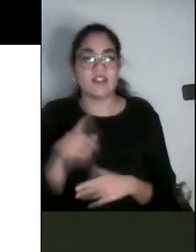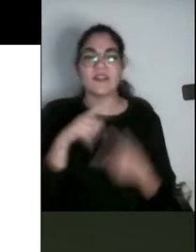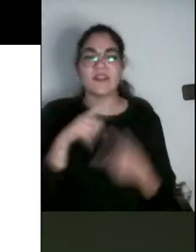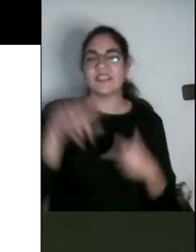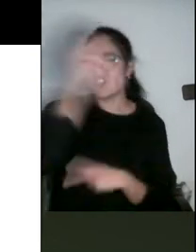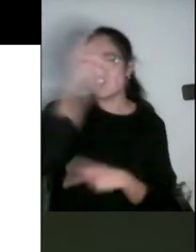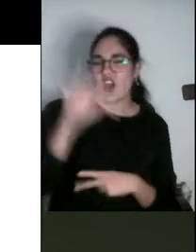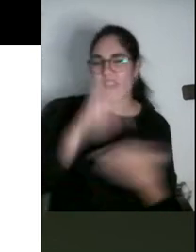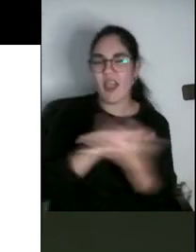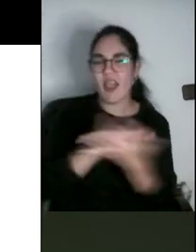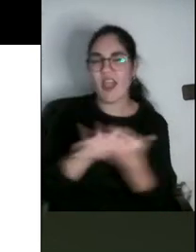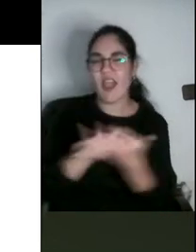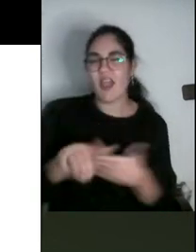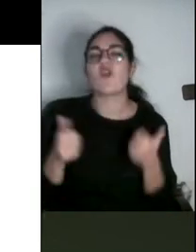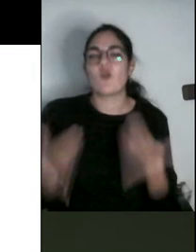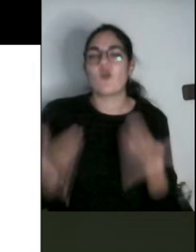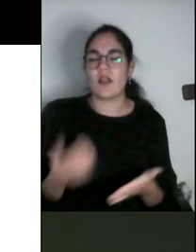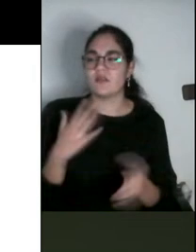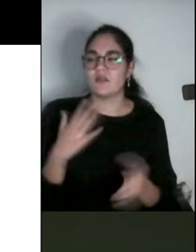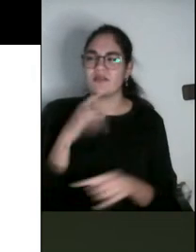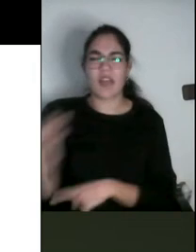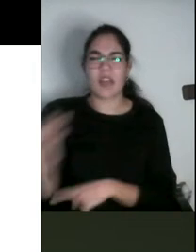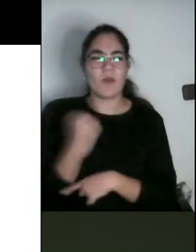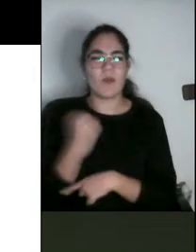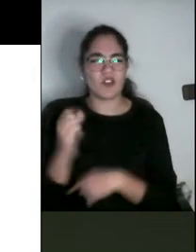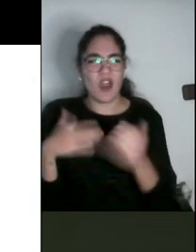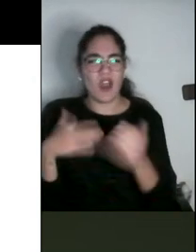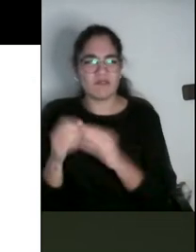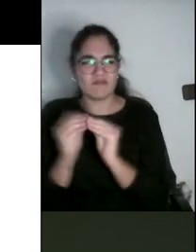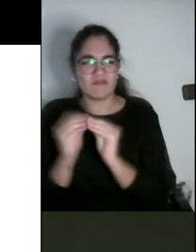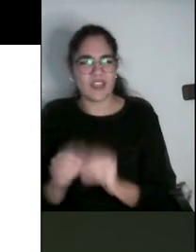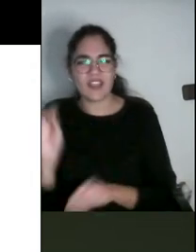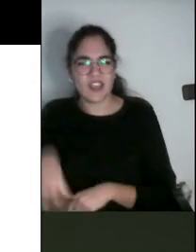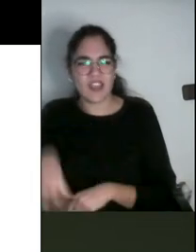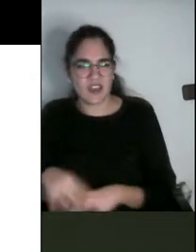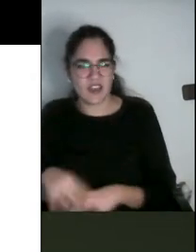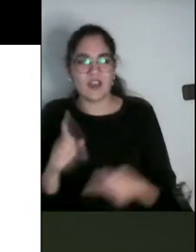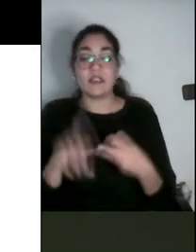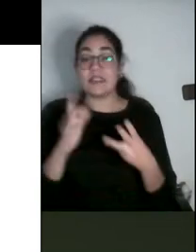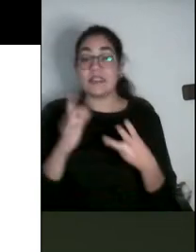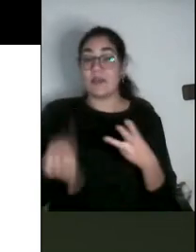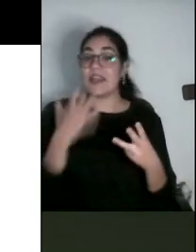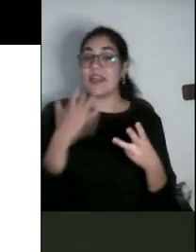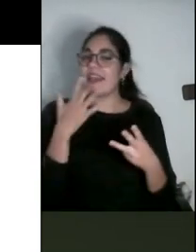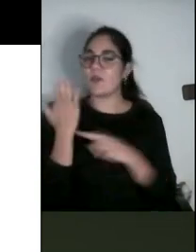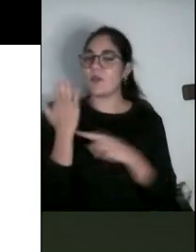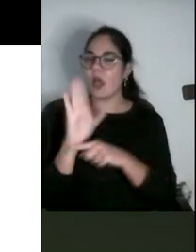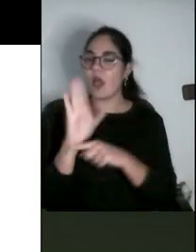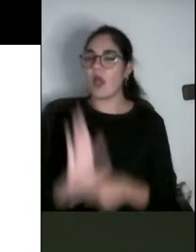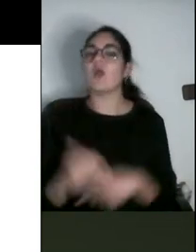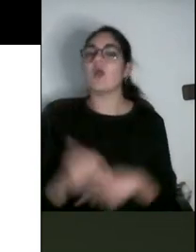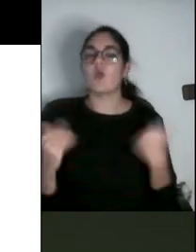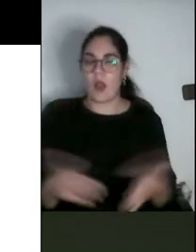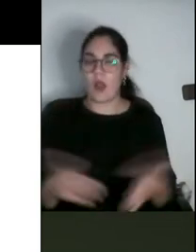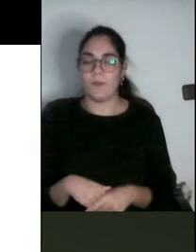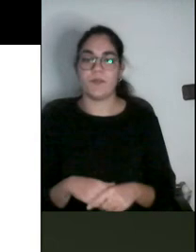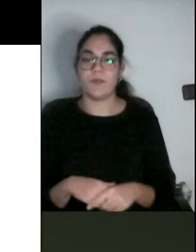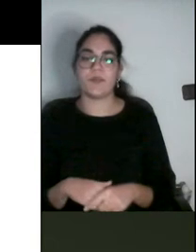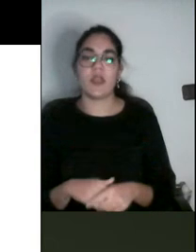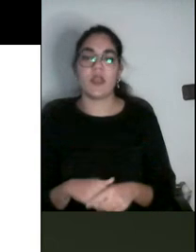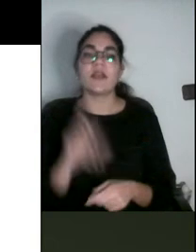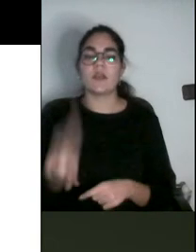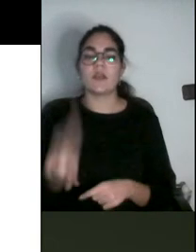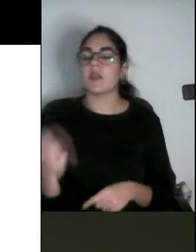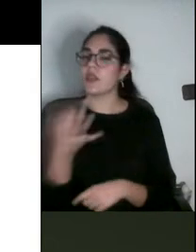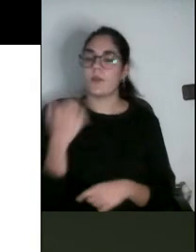en qué teorías nos apoyamos, o cuáles son los ejemplos que utilizamos. Igualmente, una revisión de la